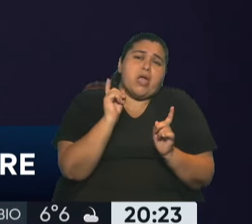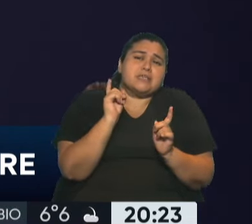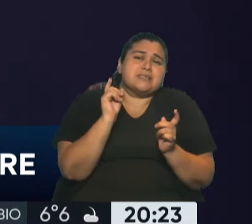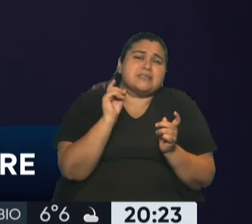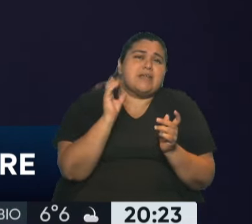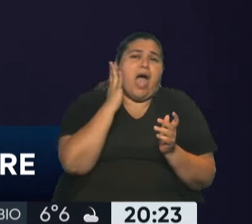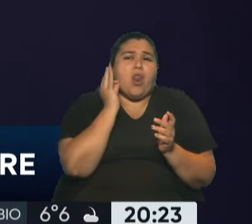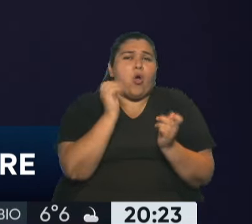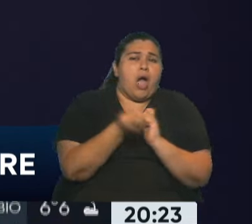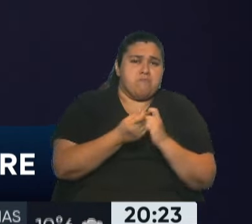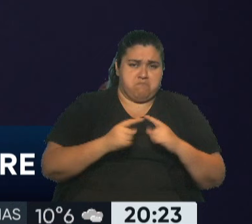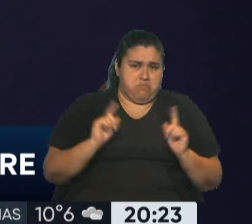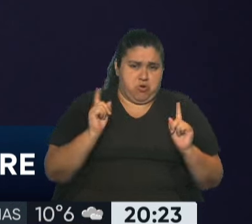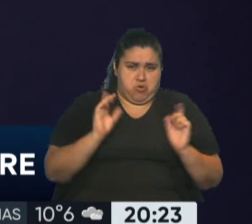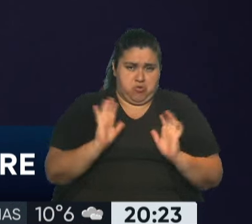cambios.